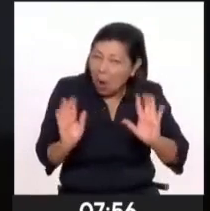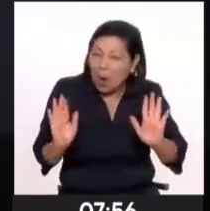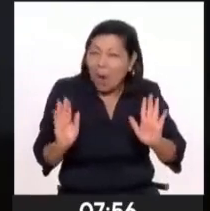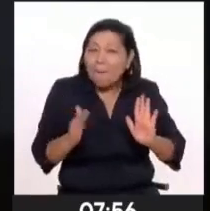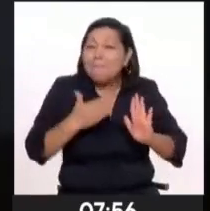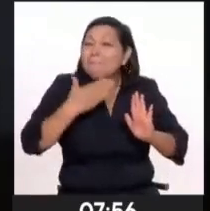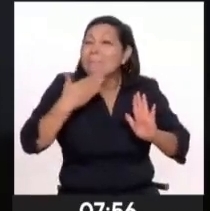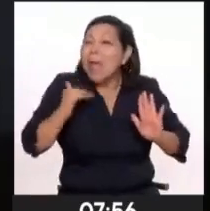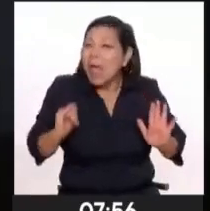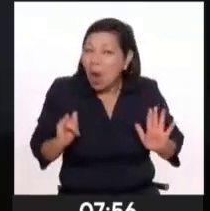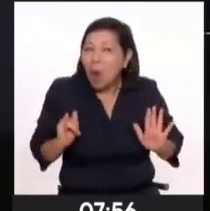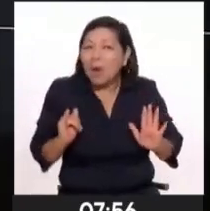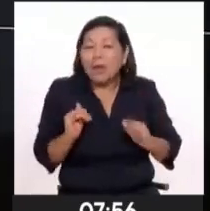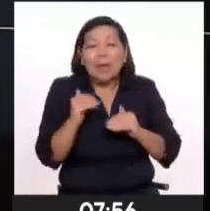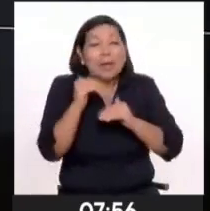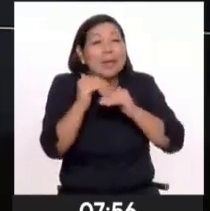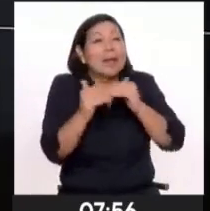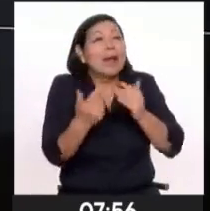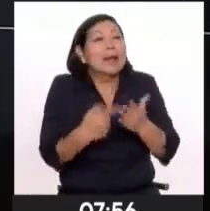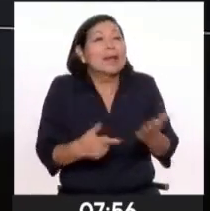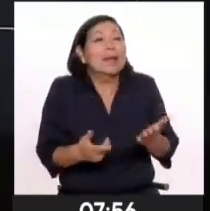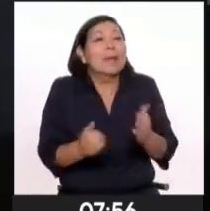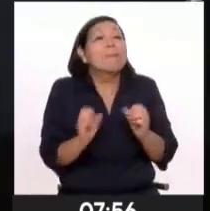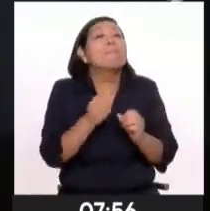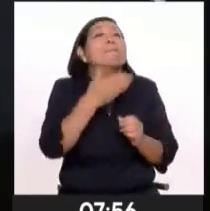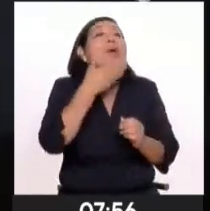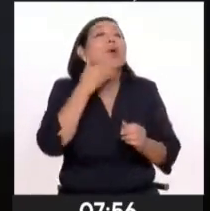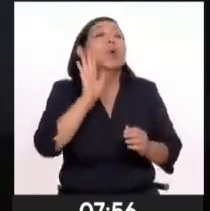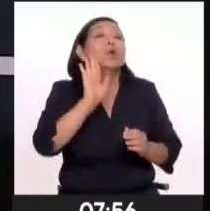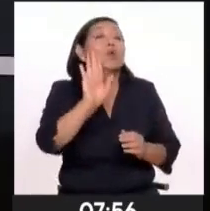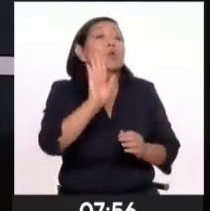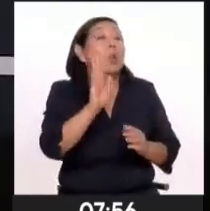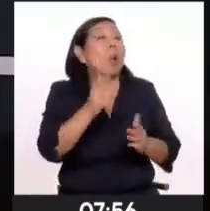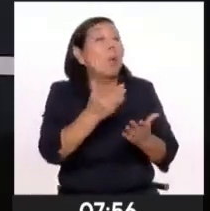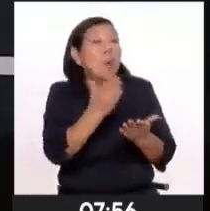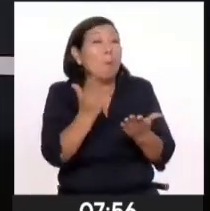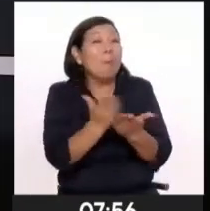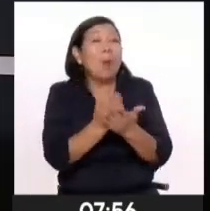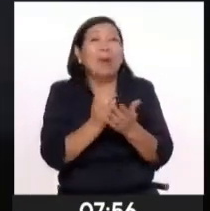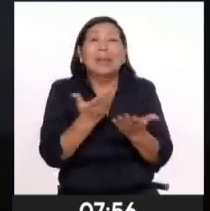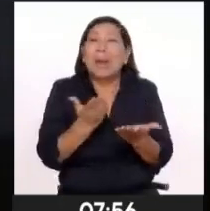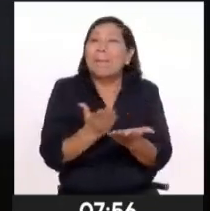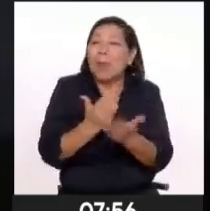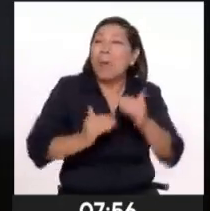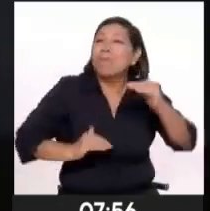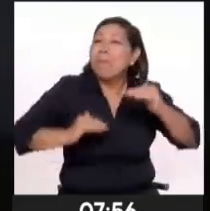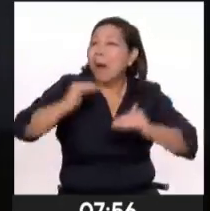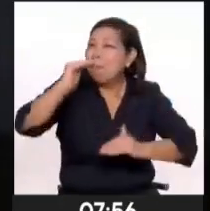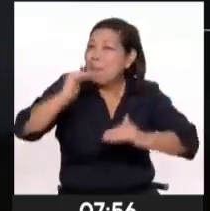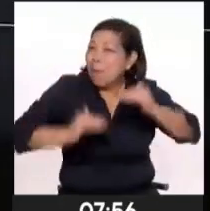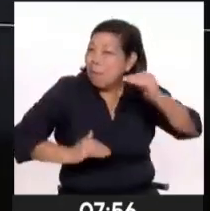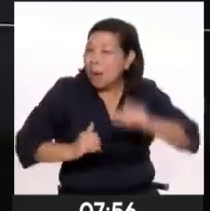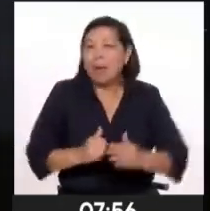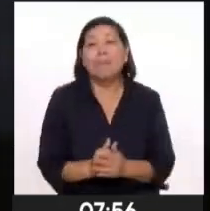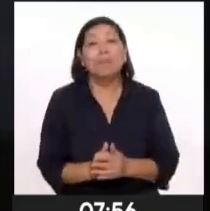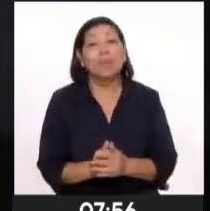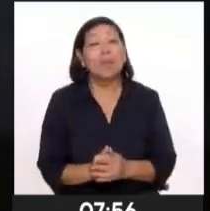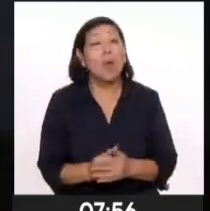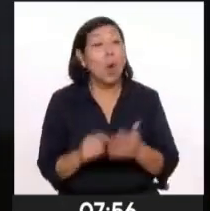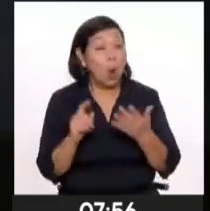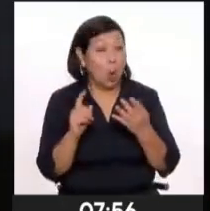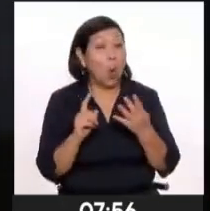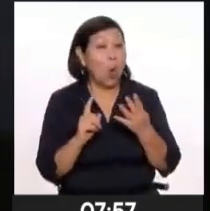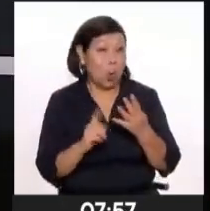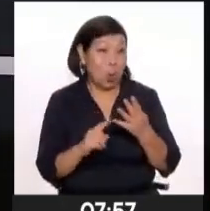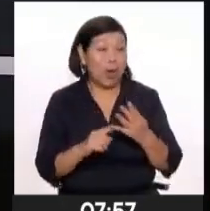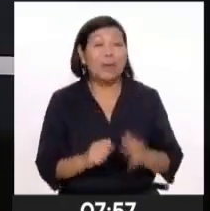país. Esto porque buscan mayores rentabilidades en dólares en porcentajes de entre 7% y 9%, superior a